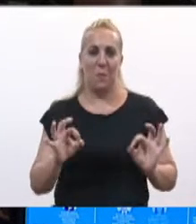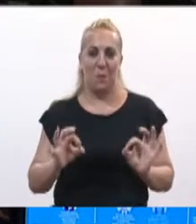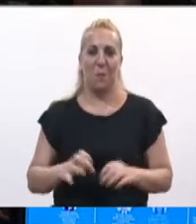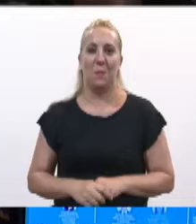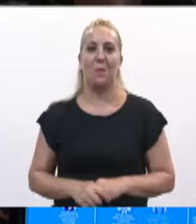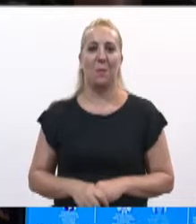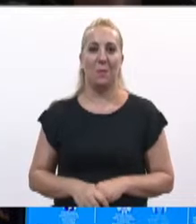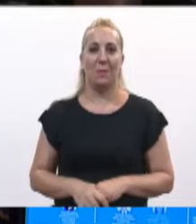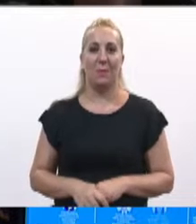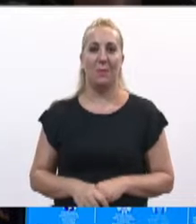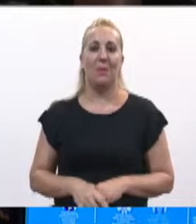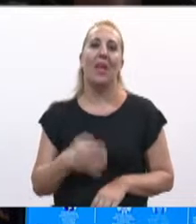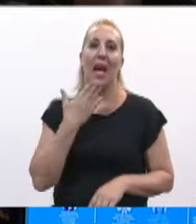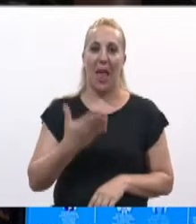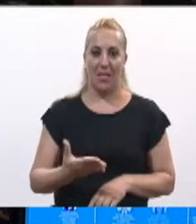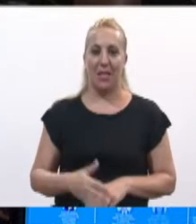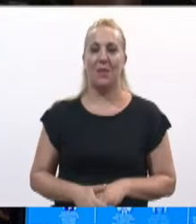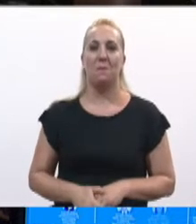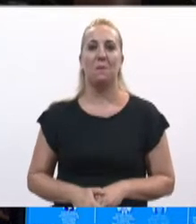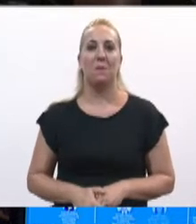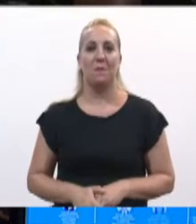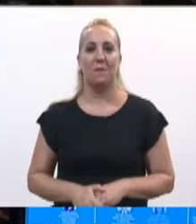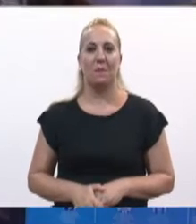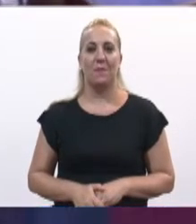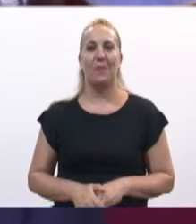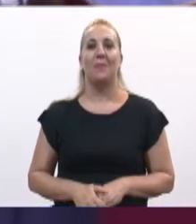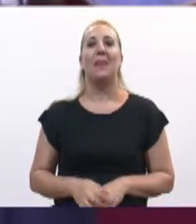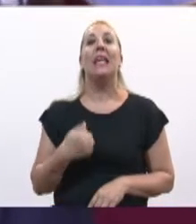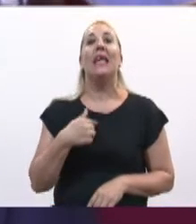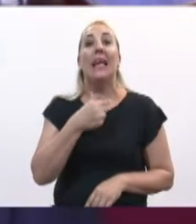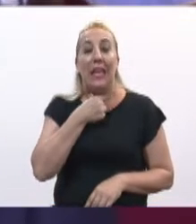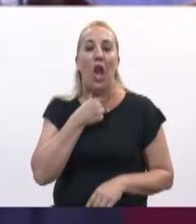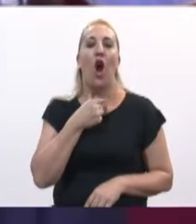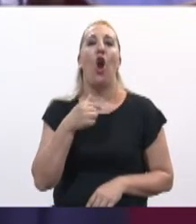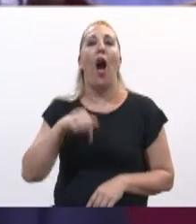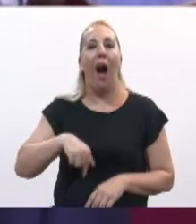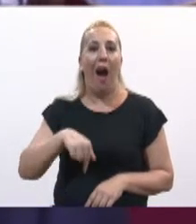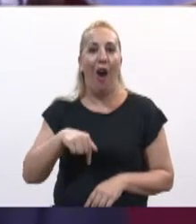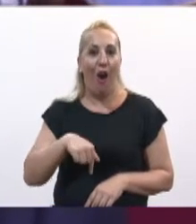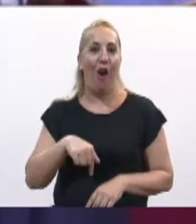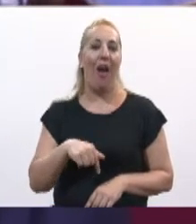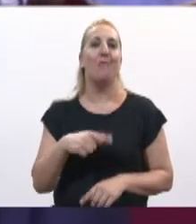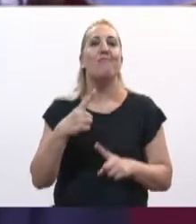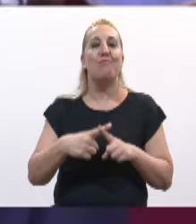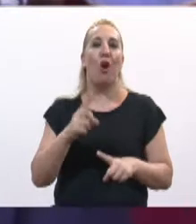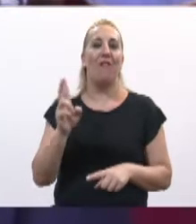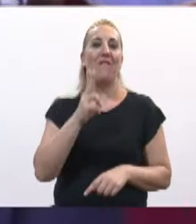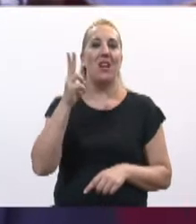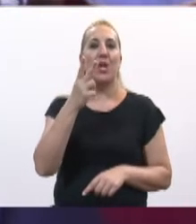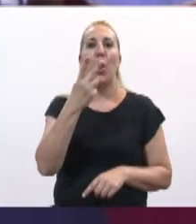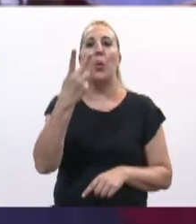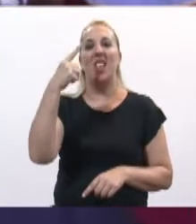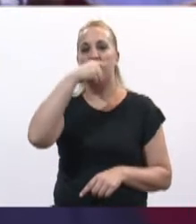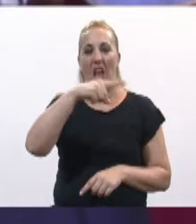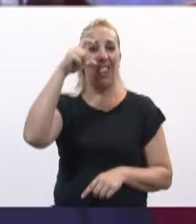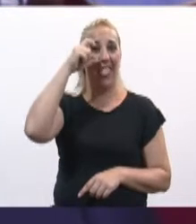Bien. Gracias. Quiero recordar, ante el fallecimiento del día 27 de